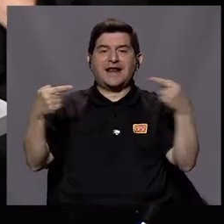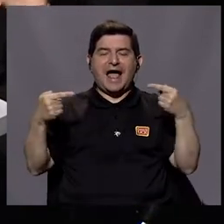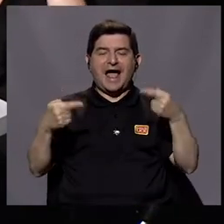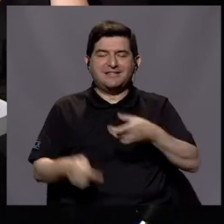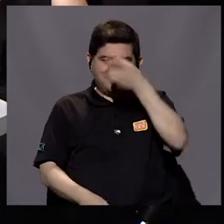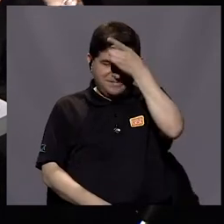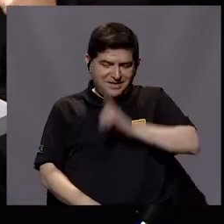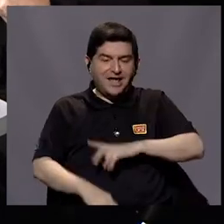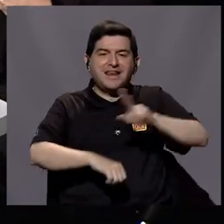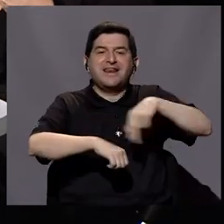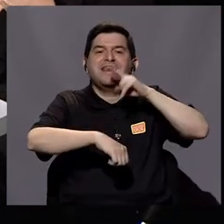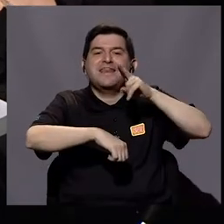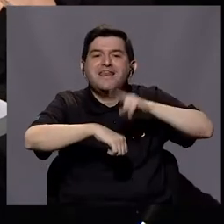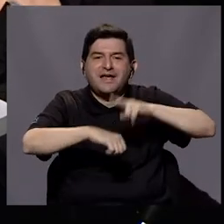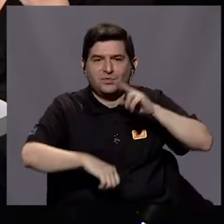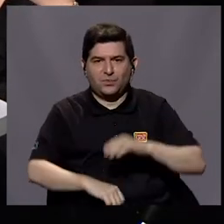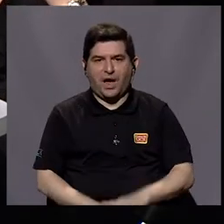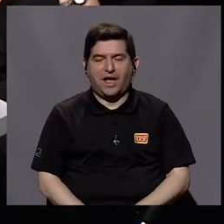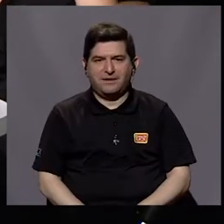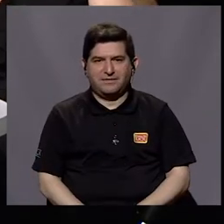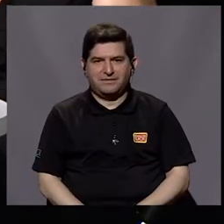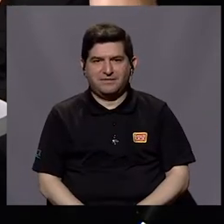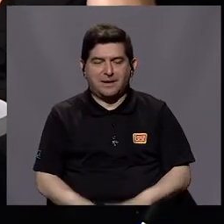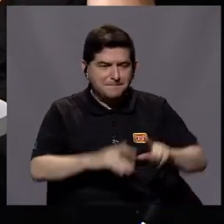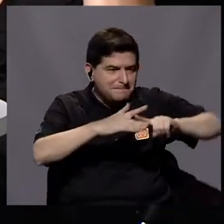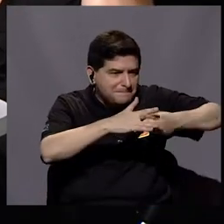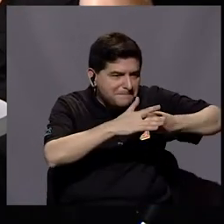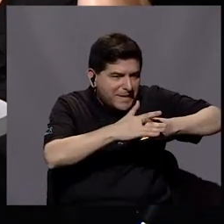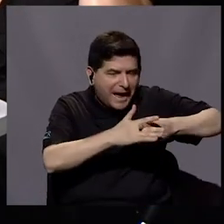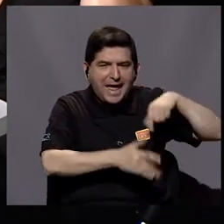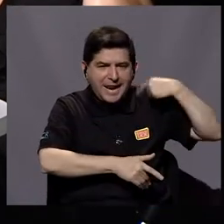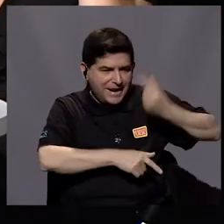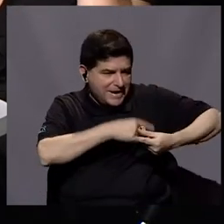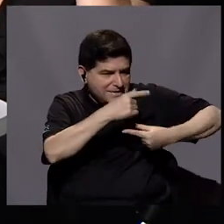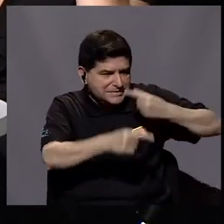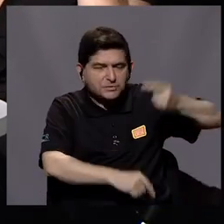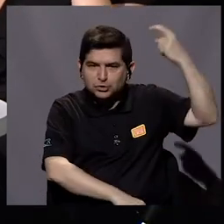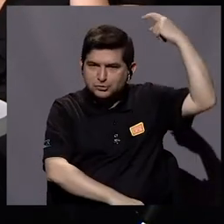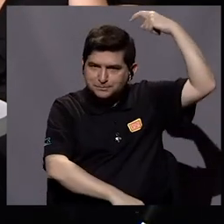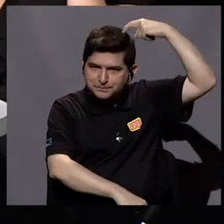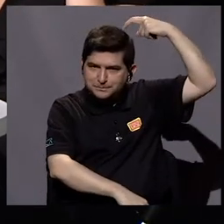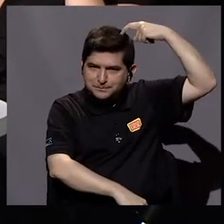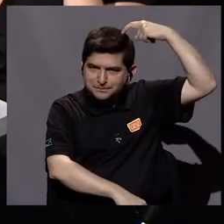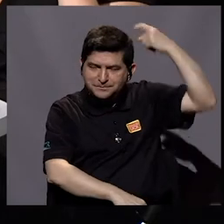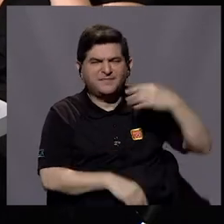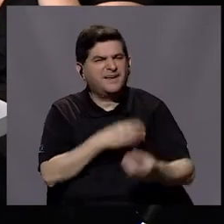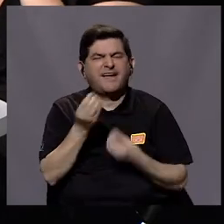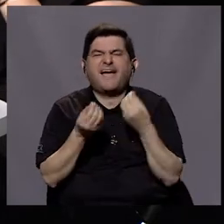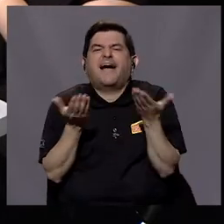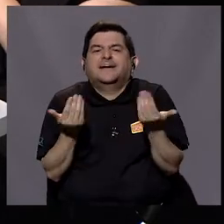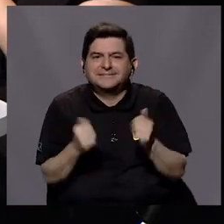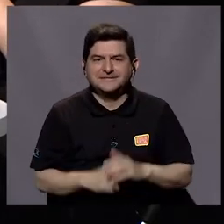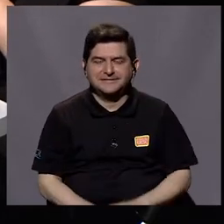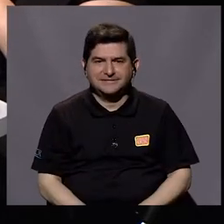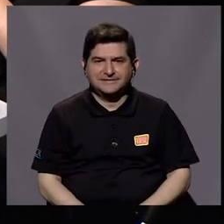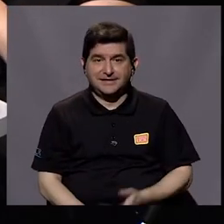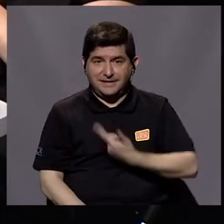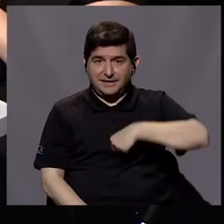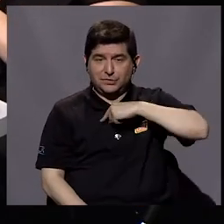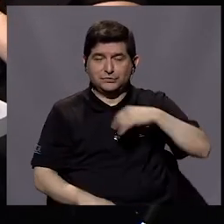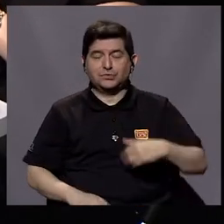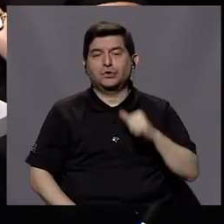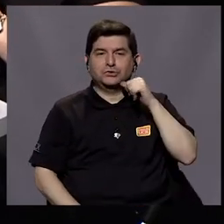antidepresivo natural, si así lo podemos llamar. Desencadena mecanismos genéticos a nivel cerebral que lo que hacen es que